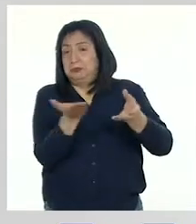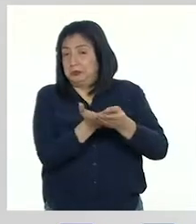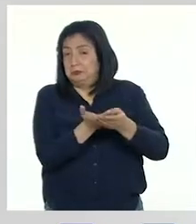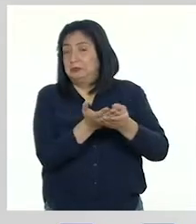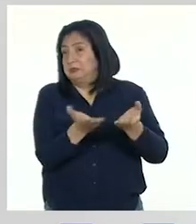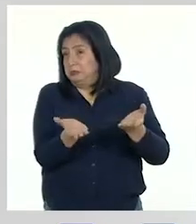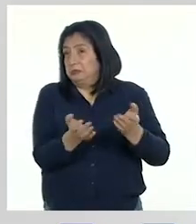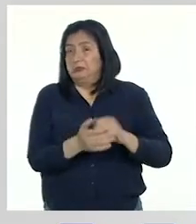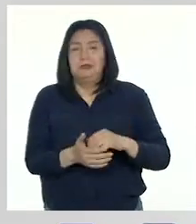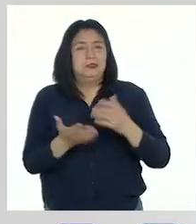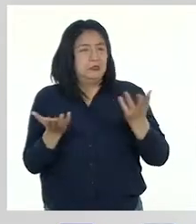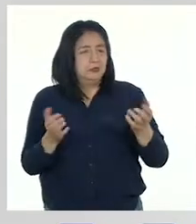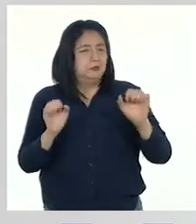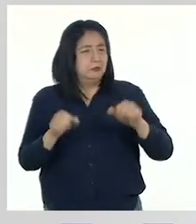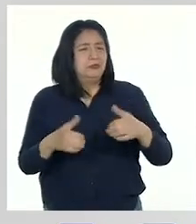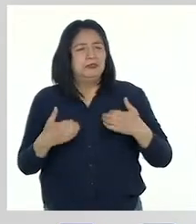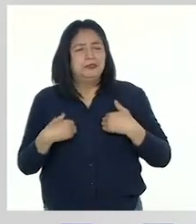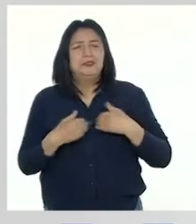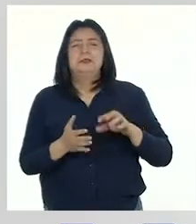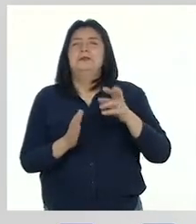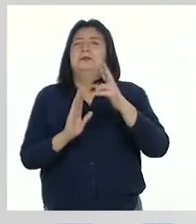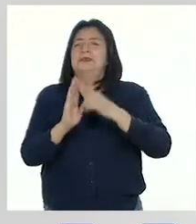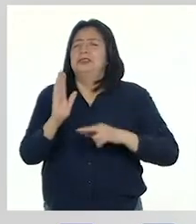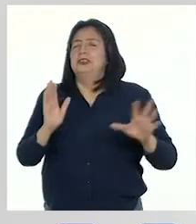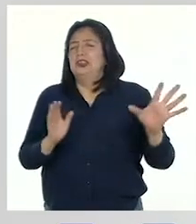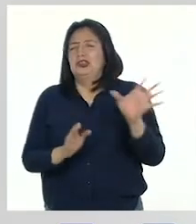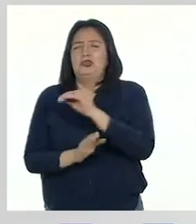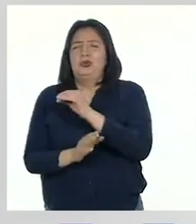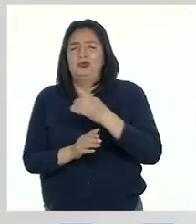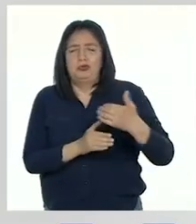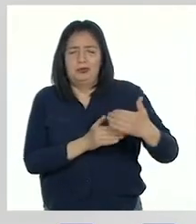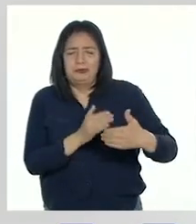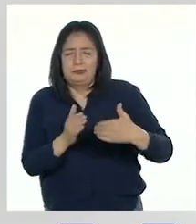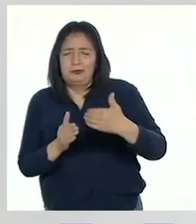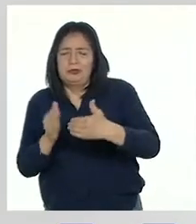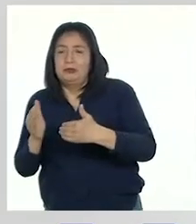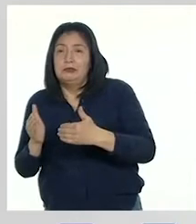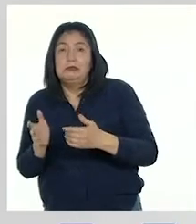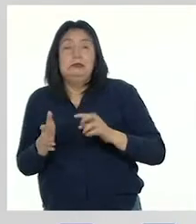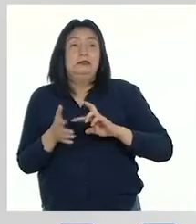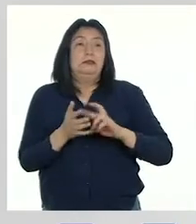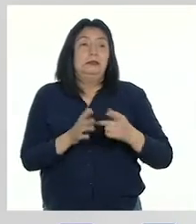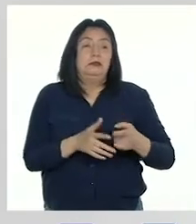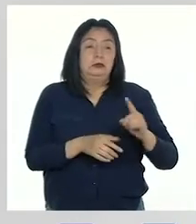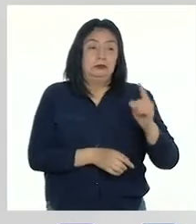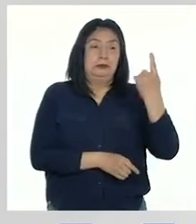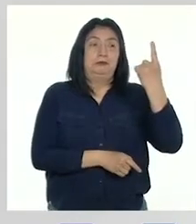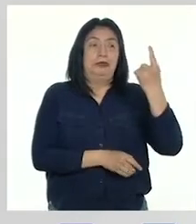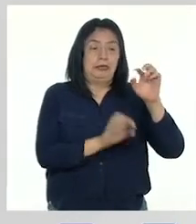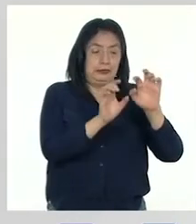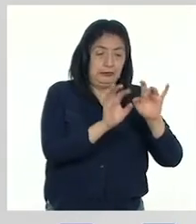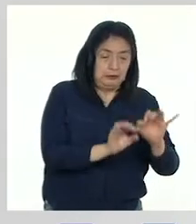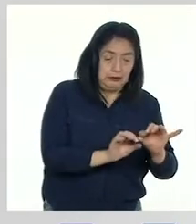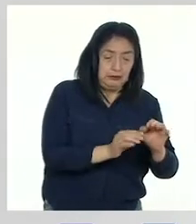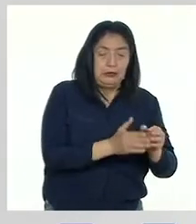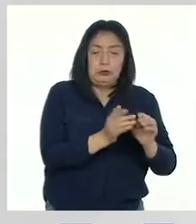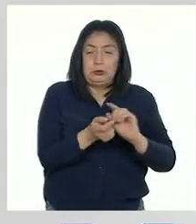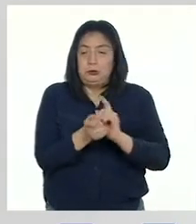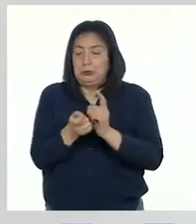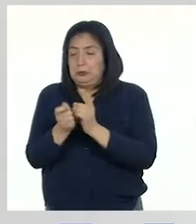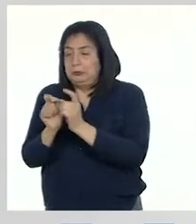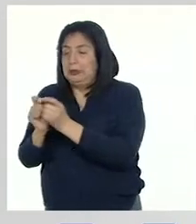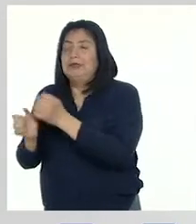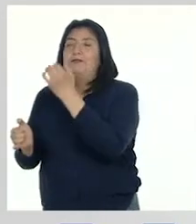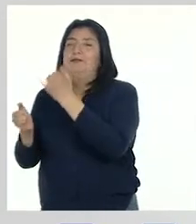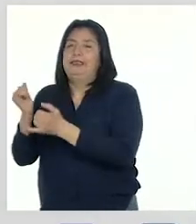portafolios y así tendrán un registro de todo su proceso, es decir, desde una primera versión hasta una